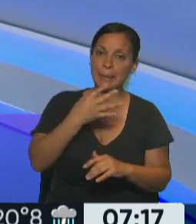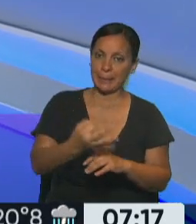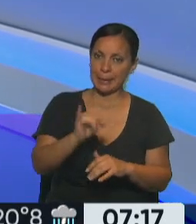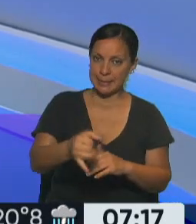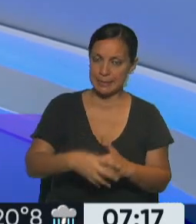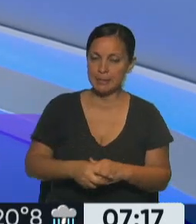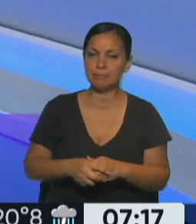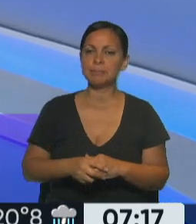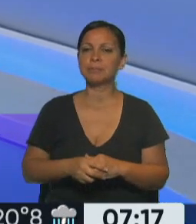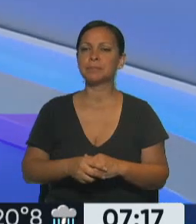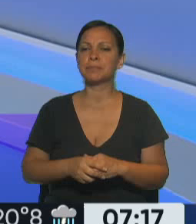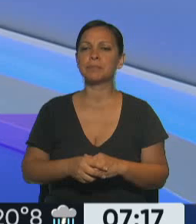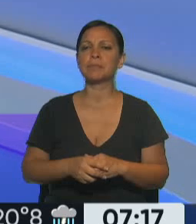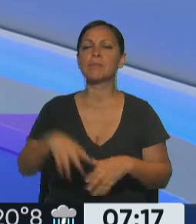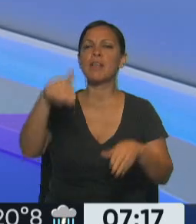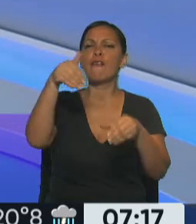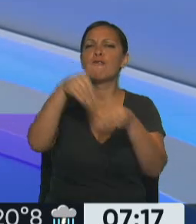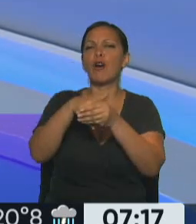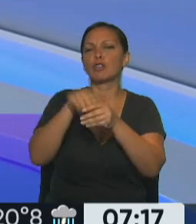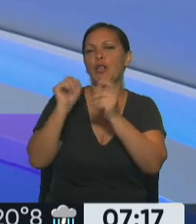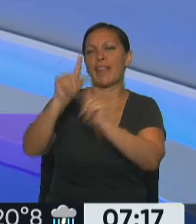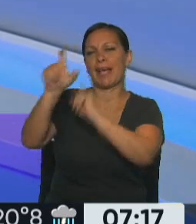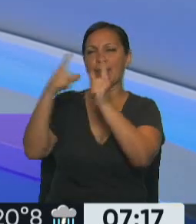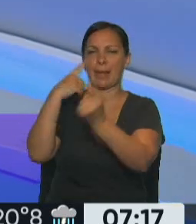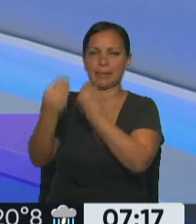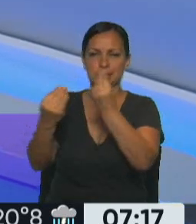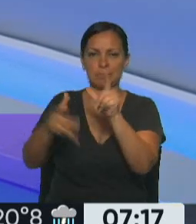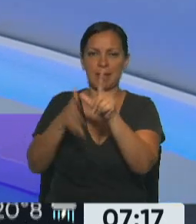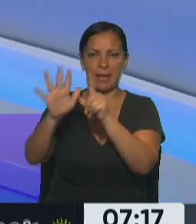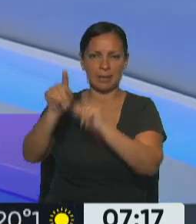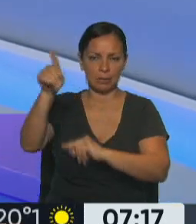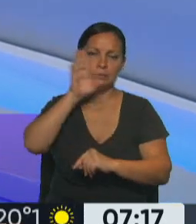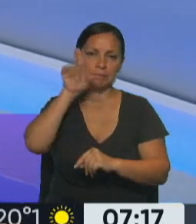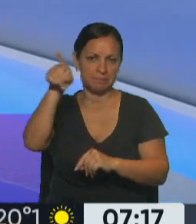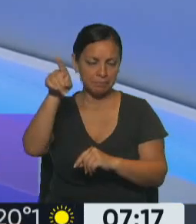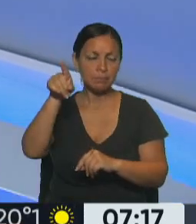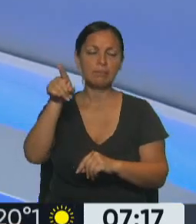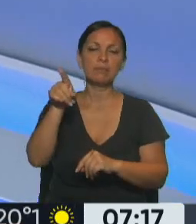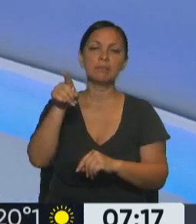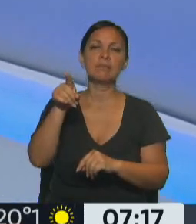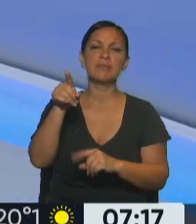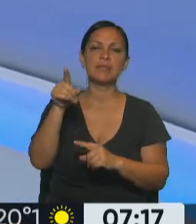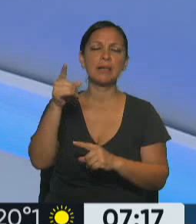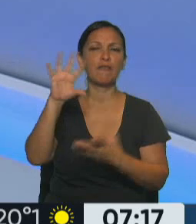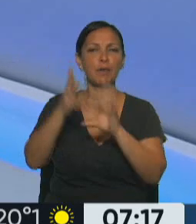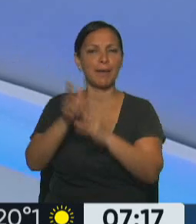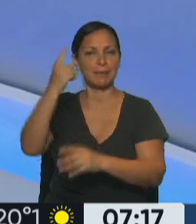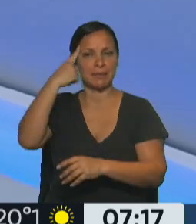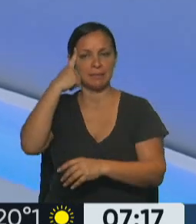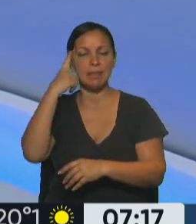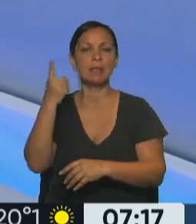lo que es el voto latino o lo que es un latino que está viviendo en Estados Unidos, su pensamiento